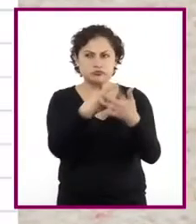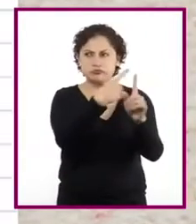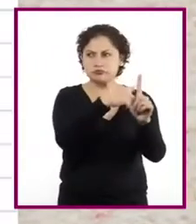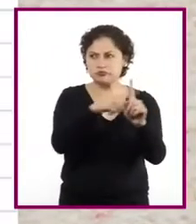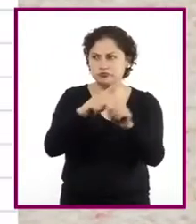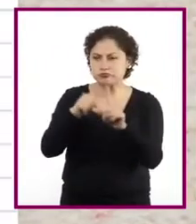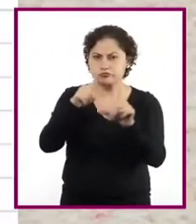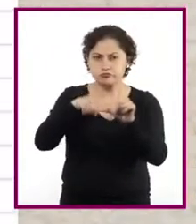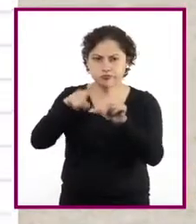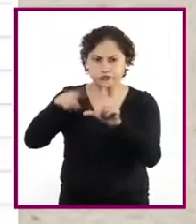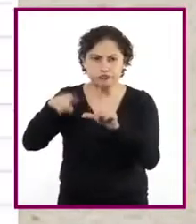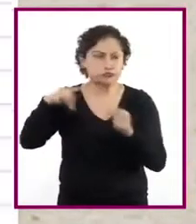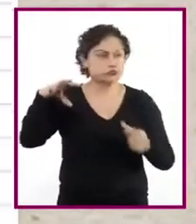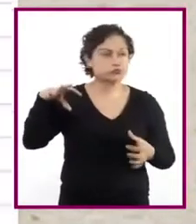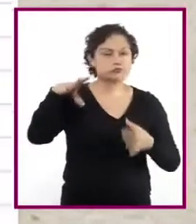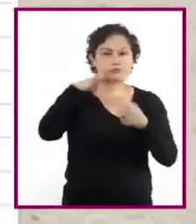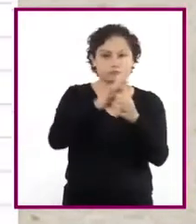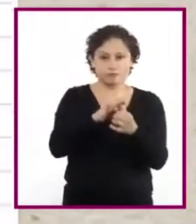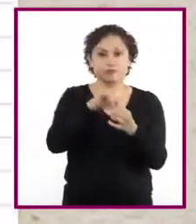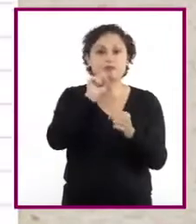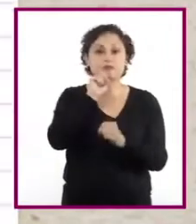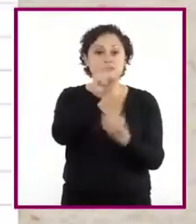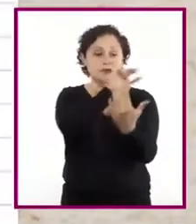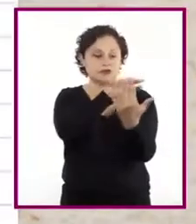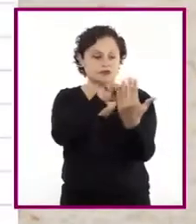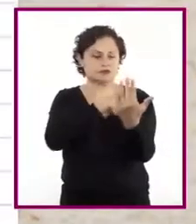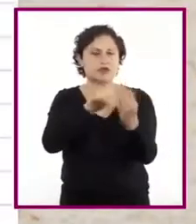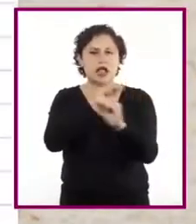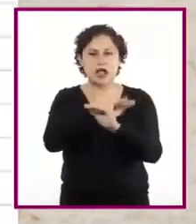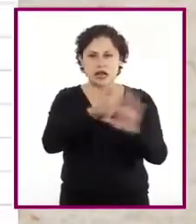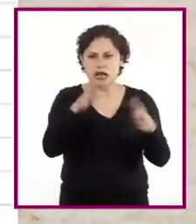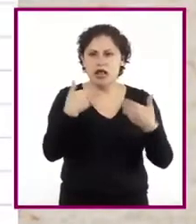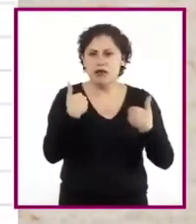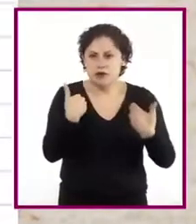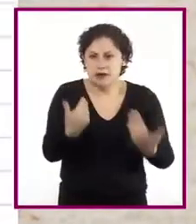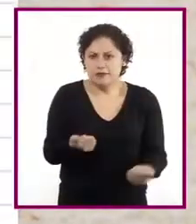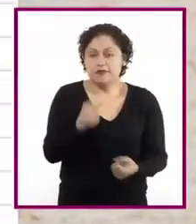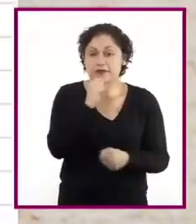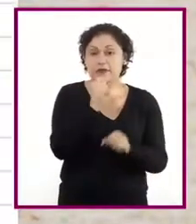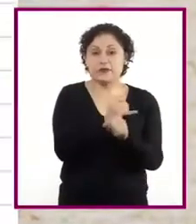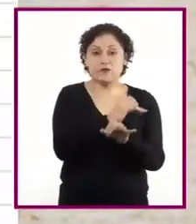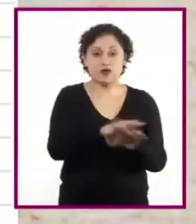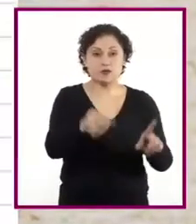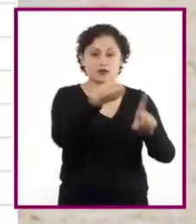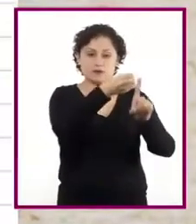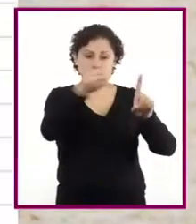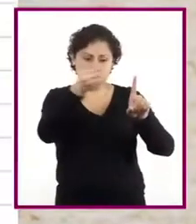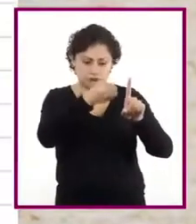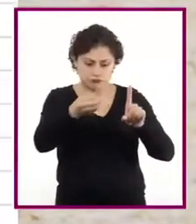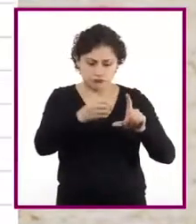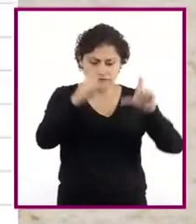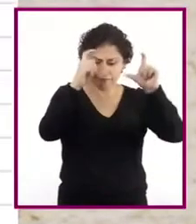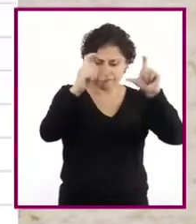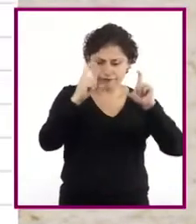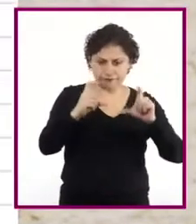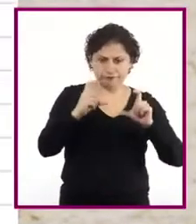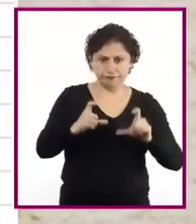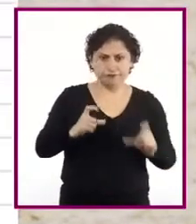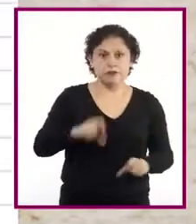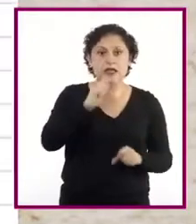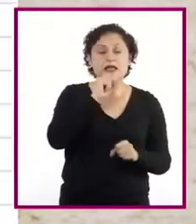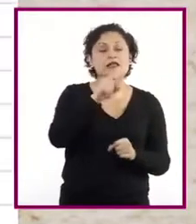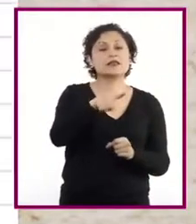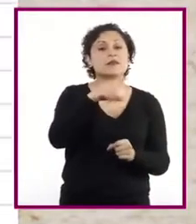Que el texto sea claro y fácil de comprender. Que la información esté bien redactada. Y que se usen correctamente las reglas de